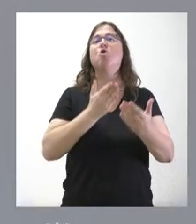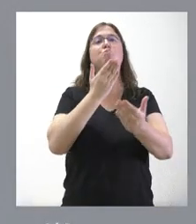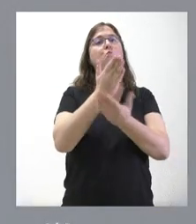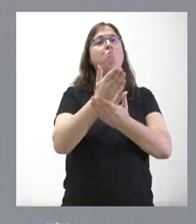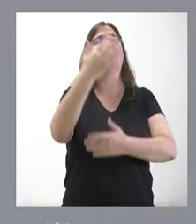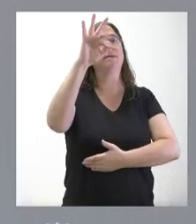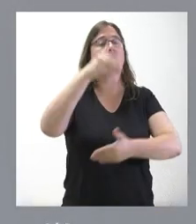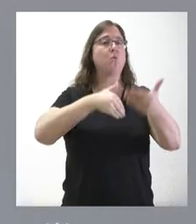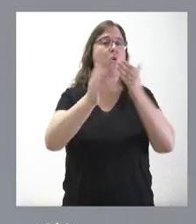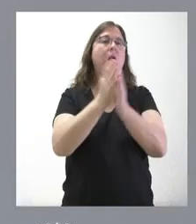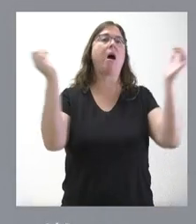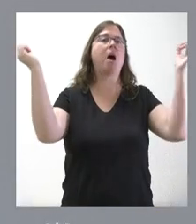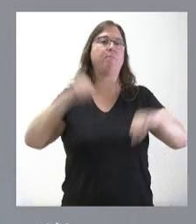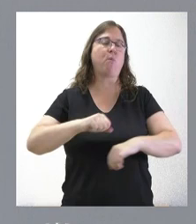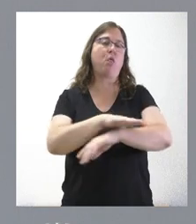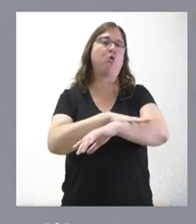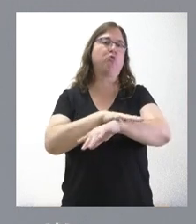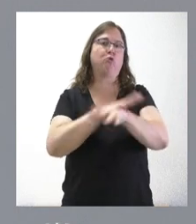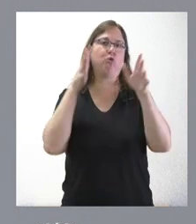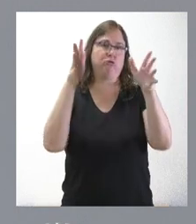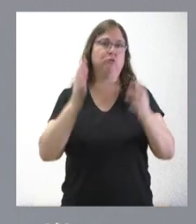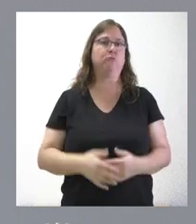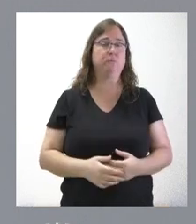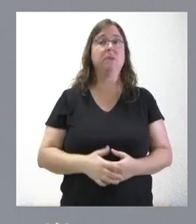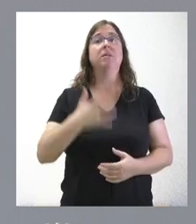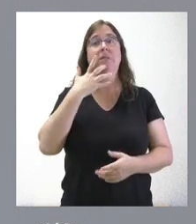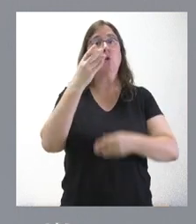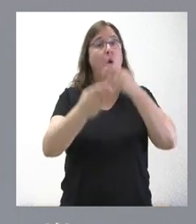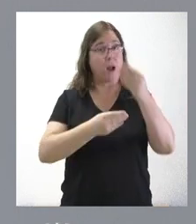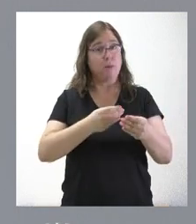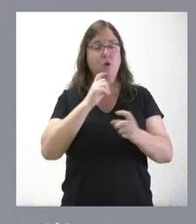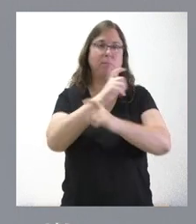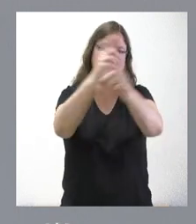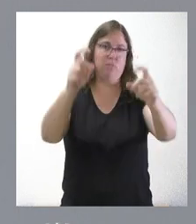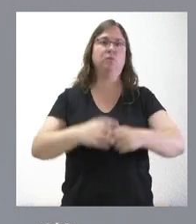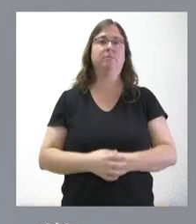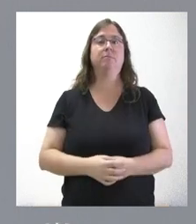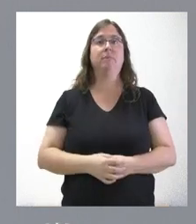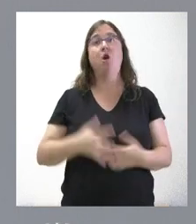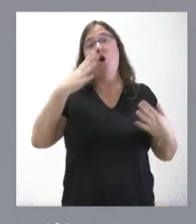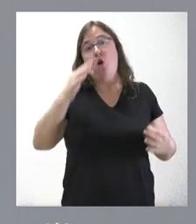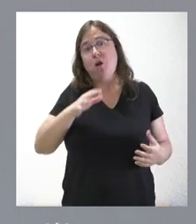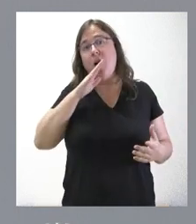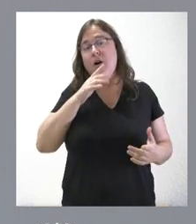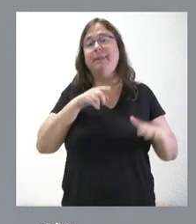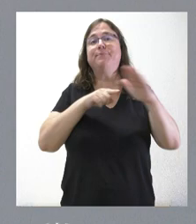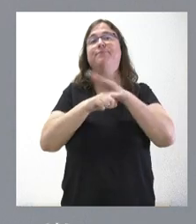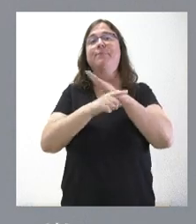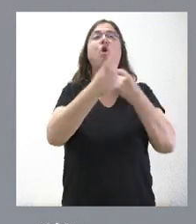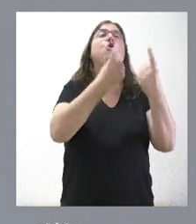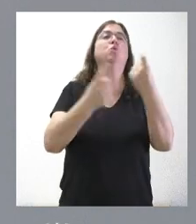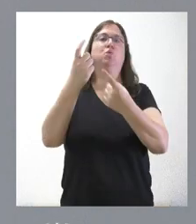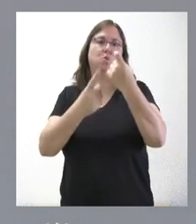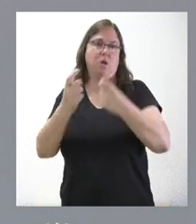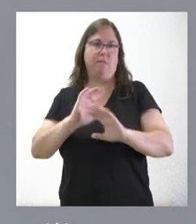la que se apruebe en el Consejo de Gobierno de Castilla y León. Y cuando la tomemos, la informaremos. Lógicamente, ahora estamos en el trámite de consulta y de obtener